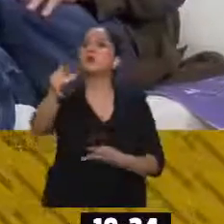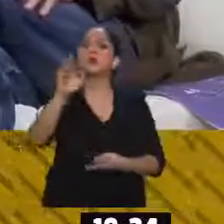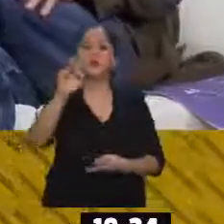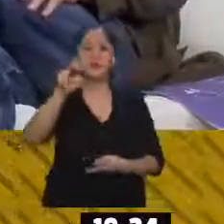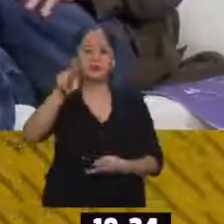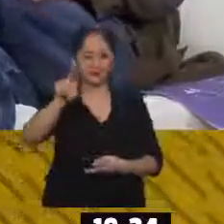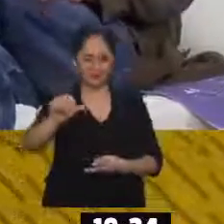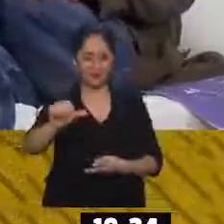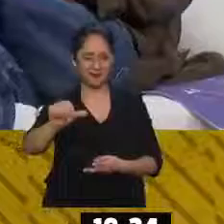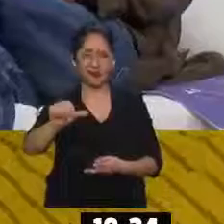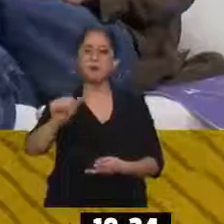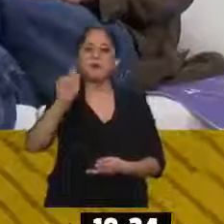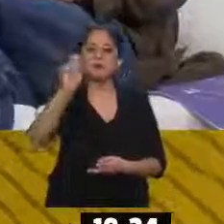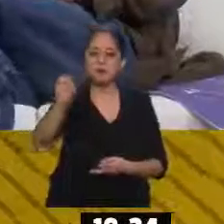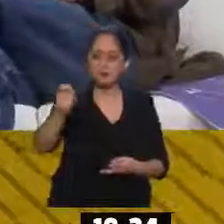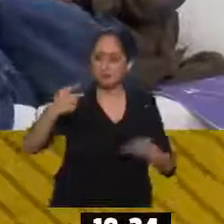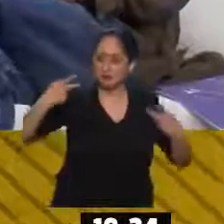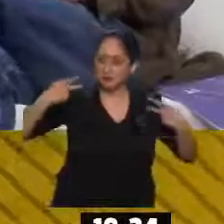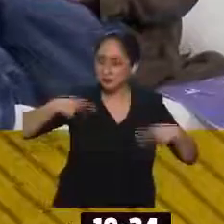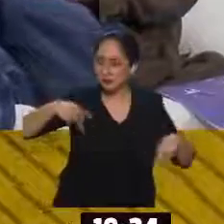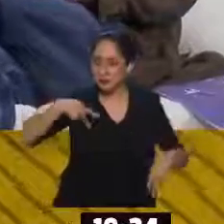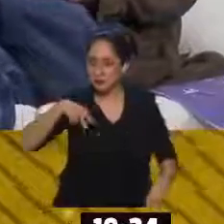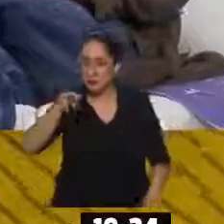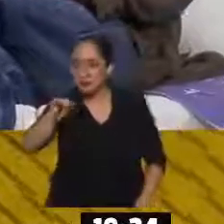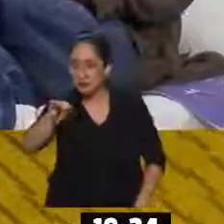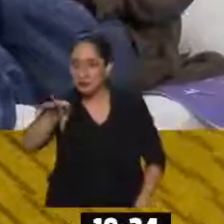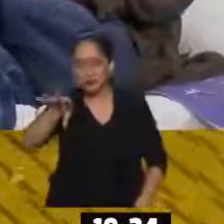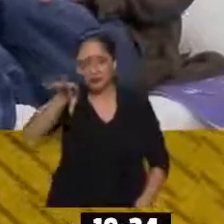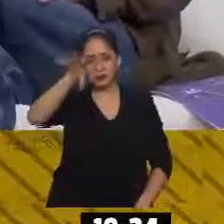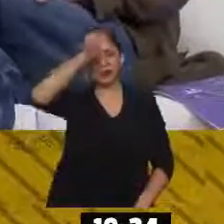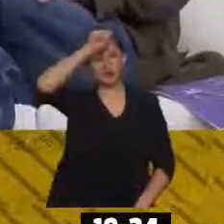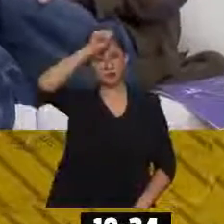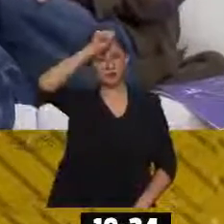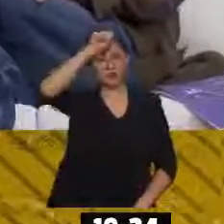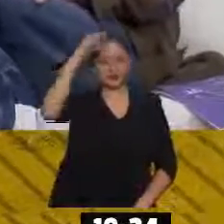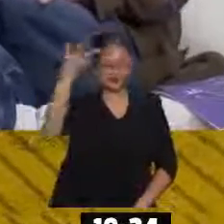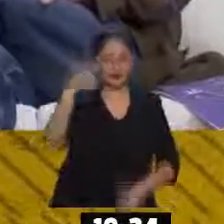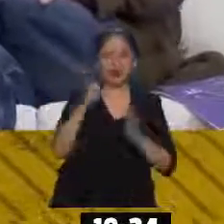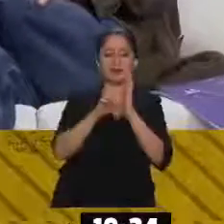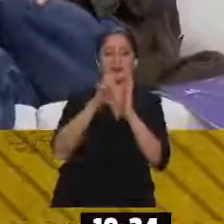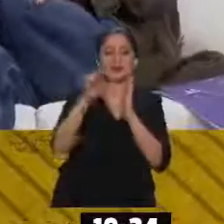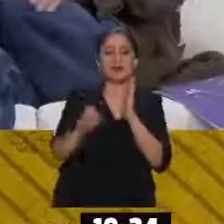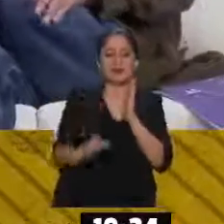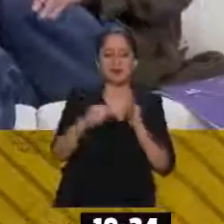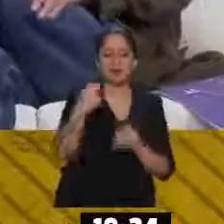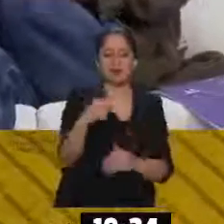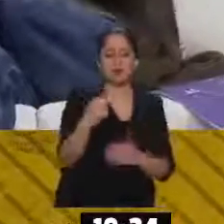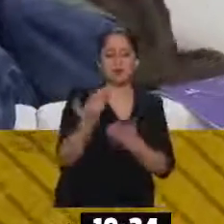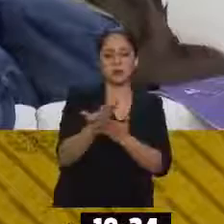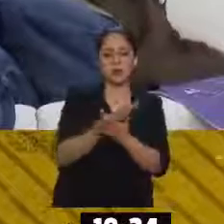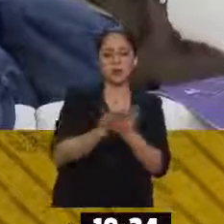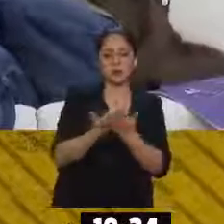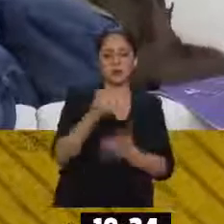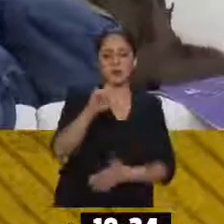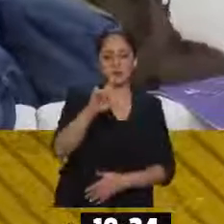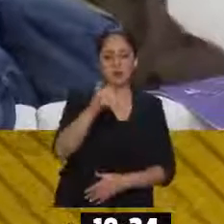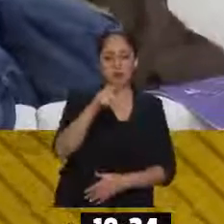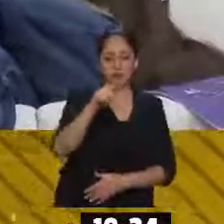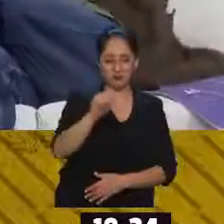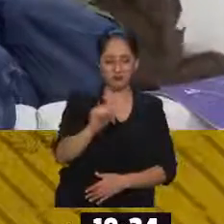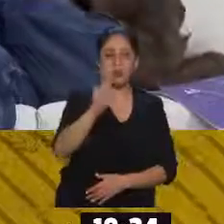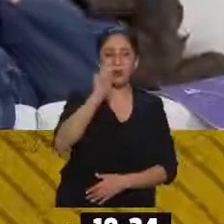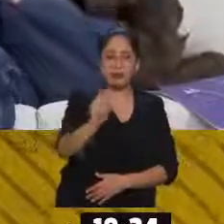son inspiración. Lobster Soup, por ejemplo, sopa de langostas. Es la historia de un café en un pueblo